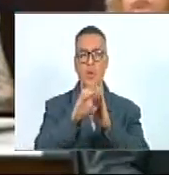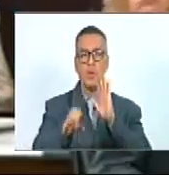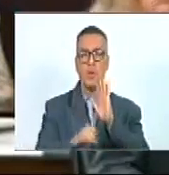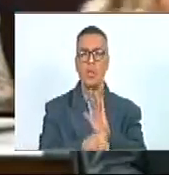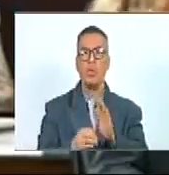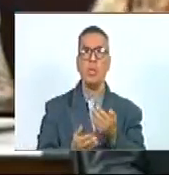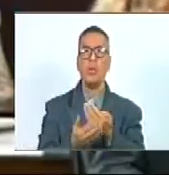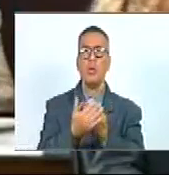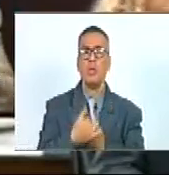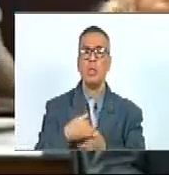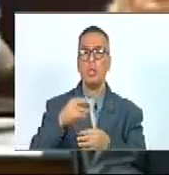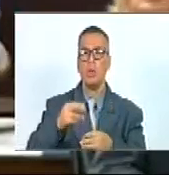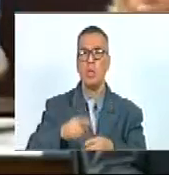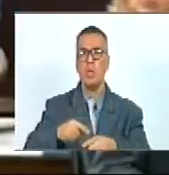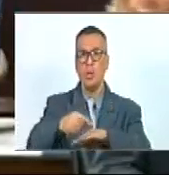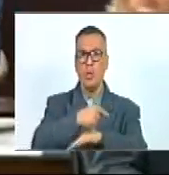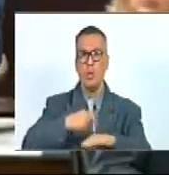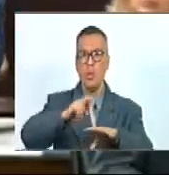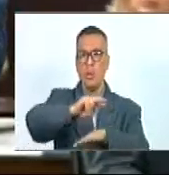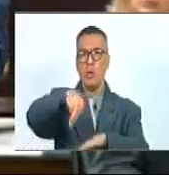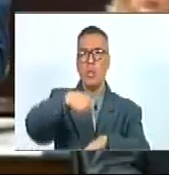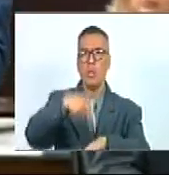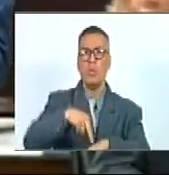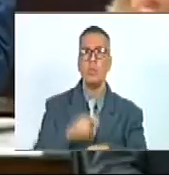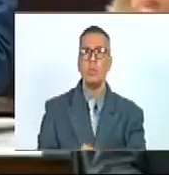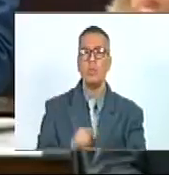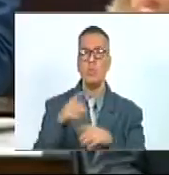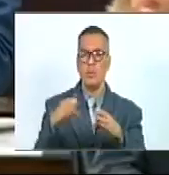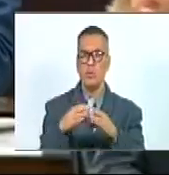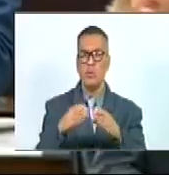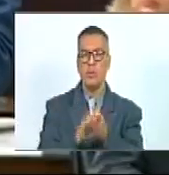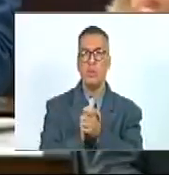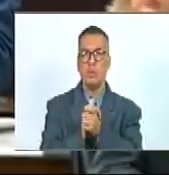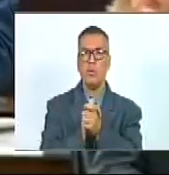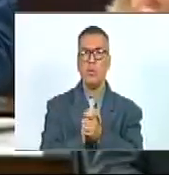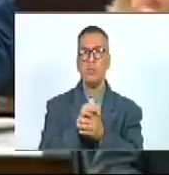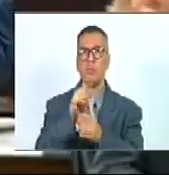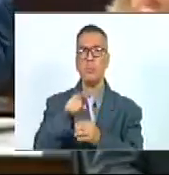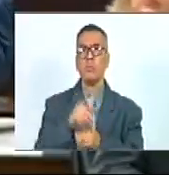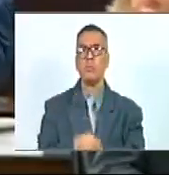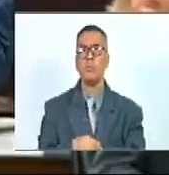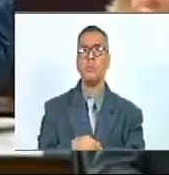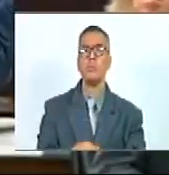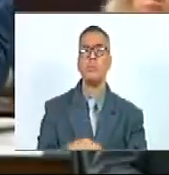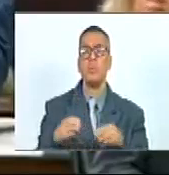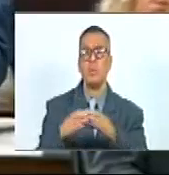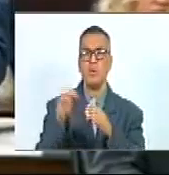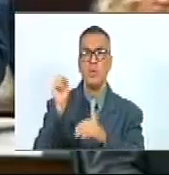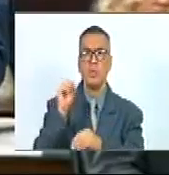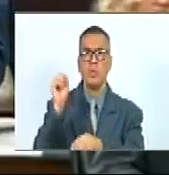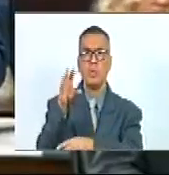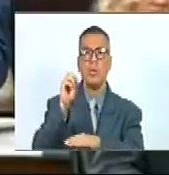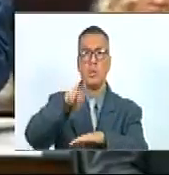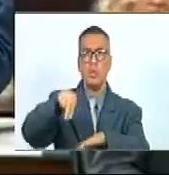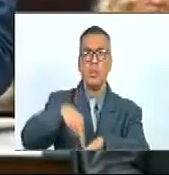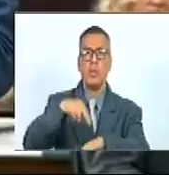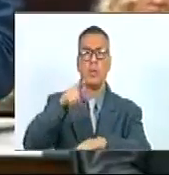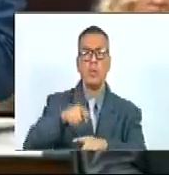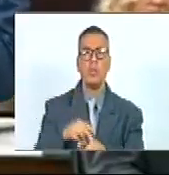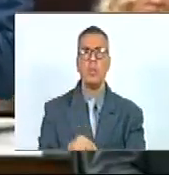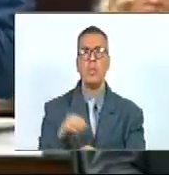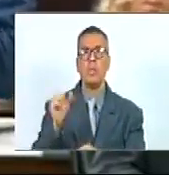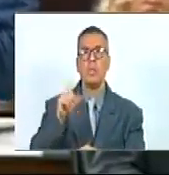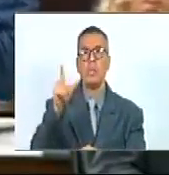reservada al poder ejecutivo pero que el grupo de amistad del parlamento venezolano con el parlamento de